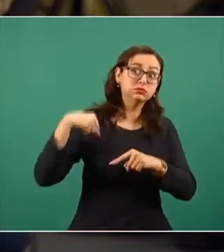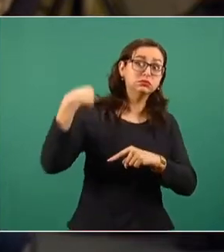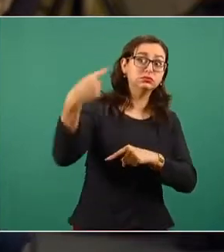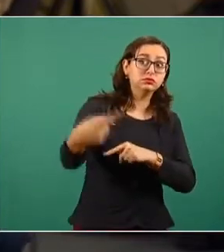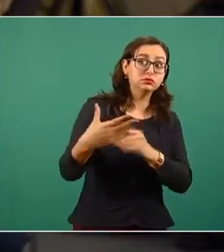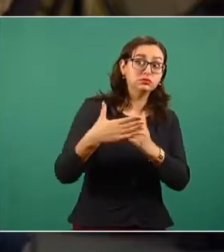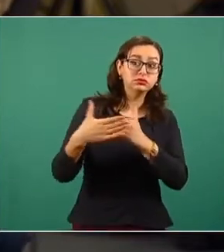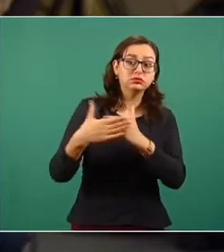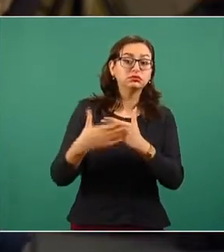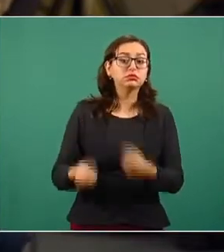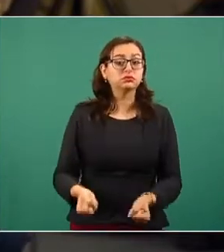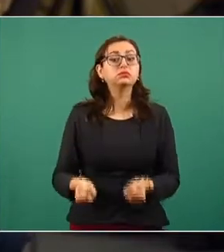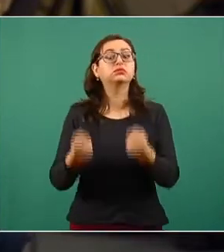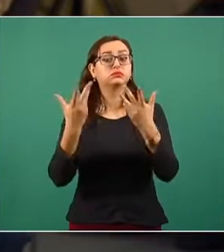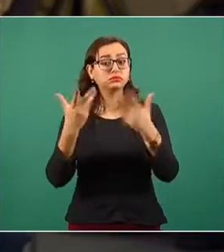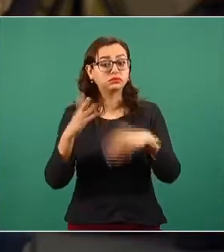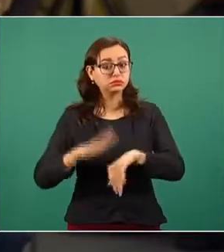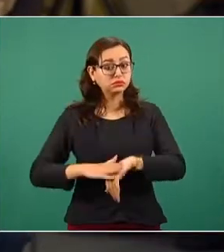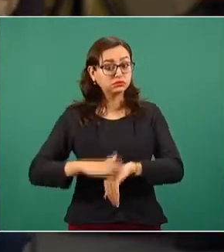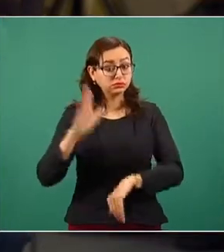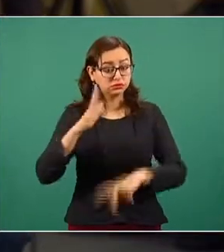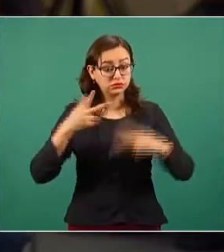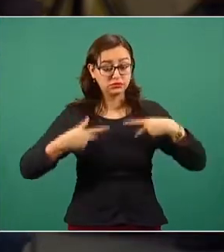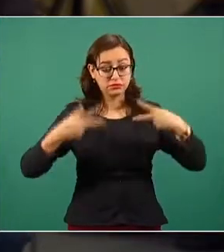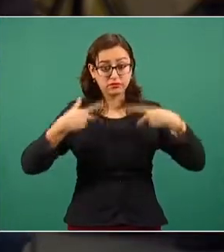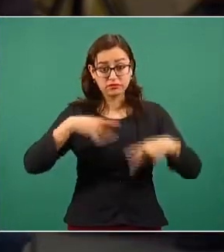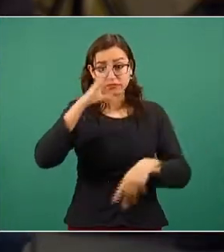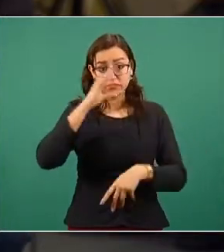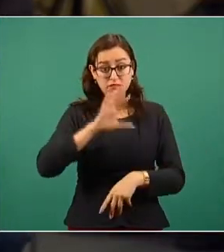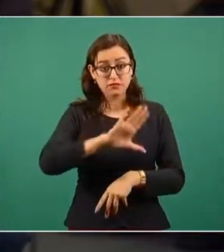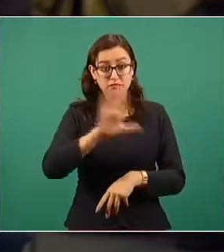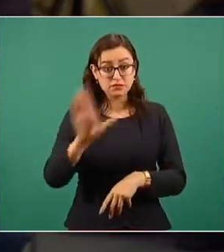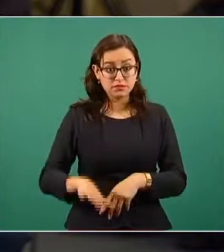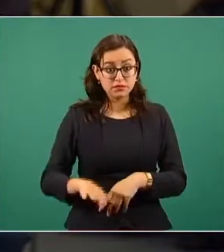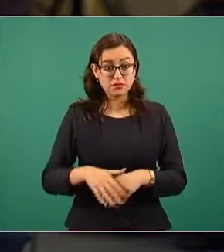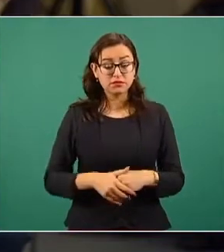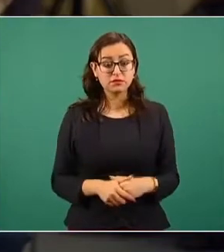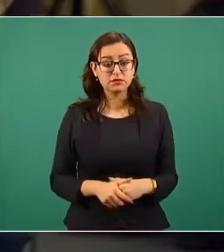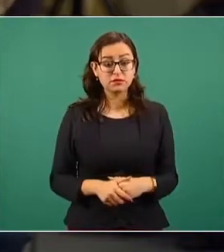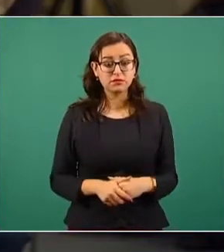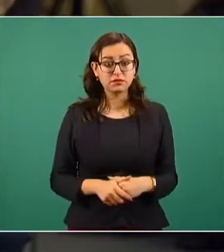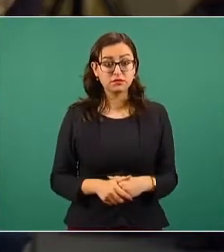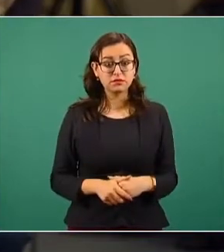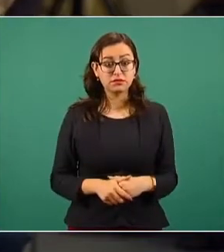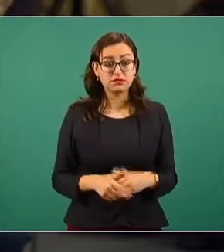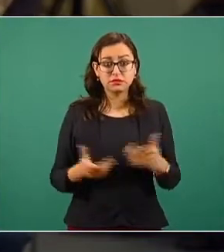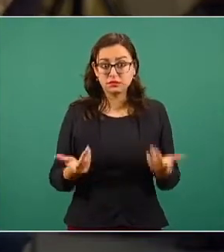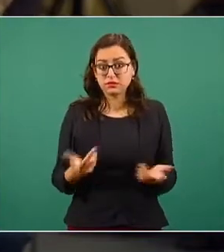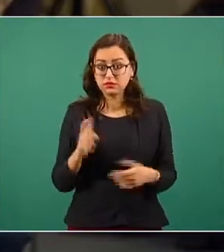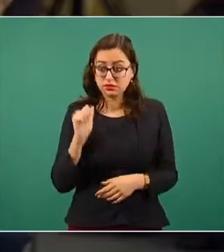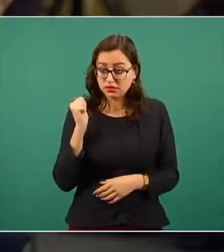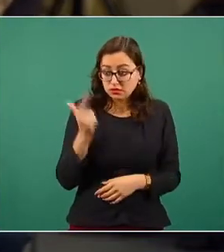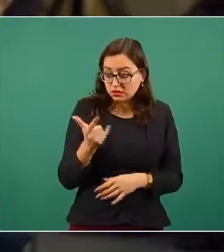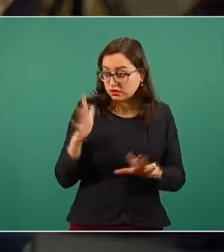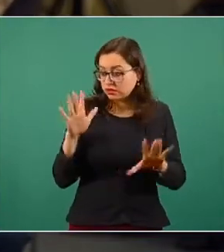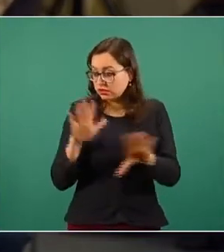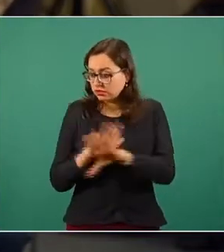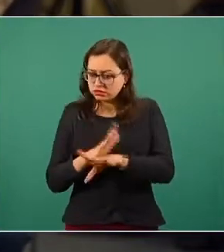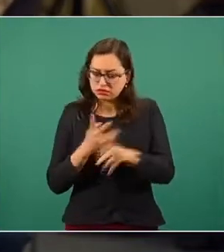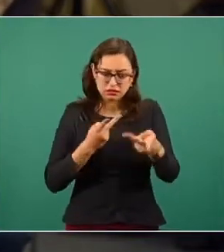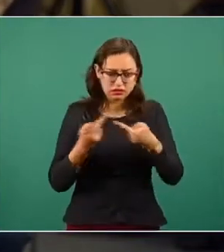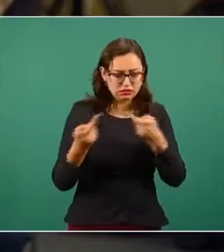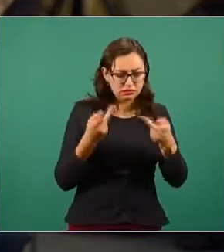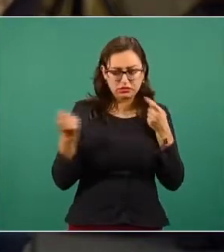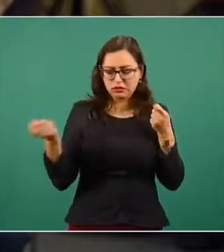tienen ustedes estimados en torno de personas que podrían fallecer por la epidemia? Y si van a cambiar algo del plan para